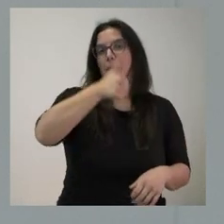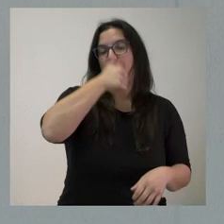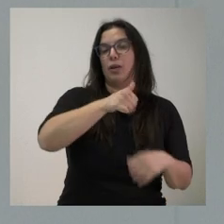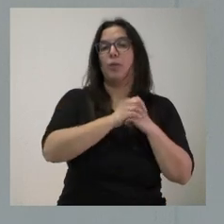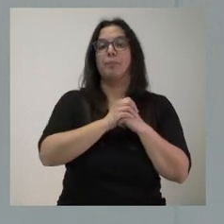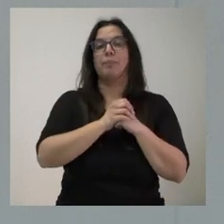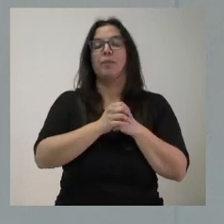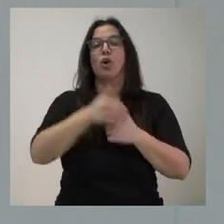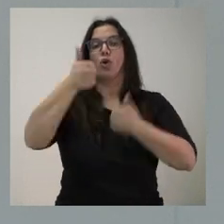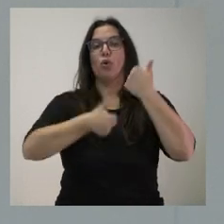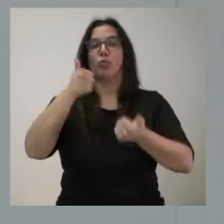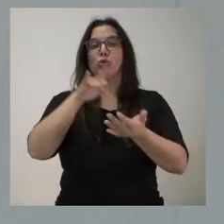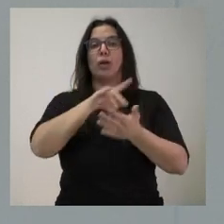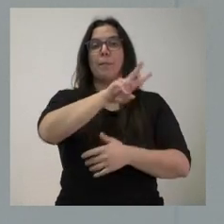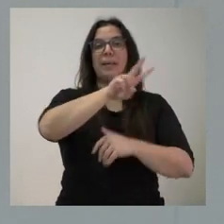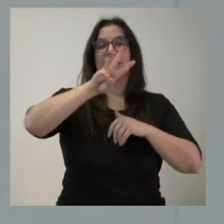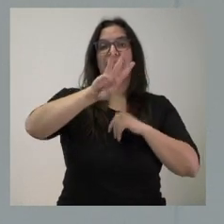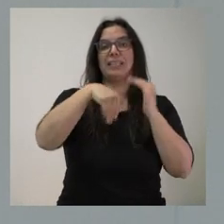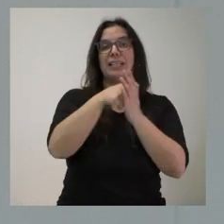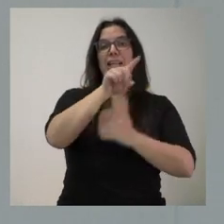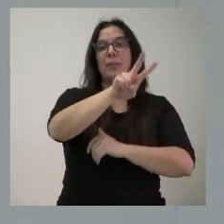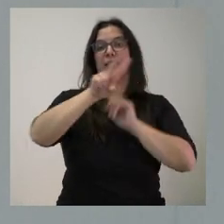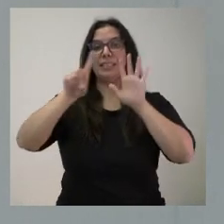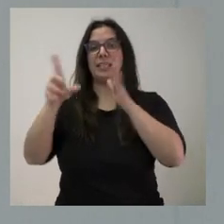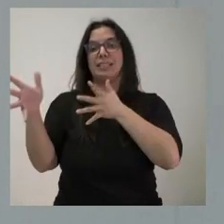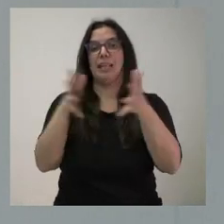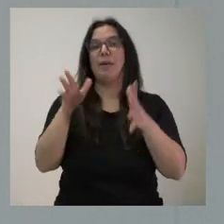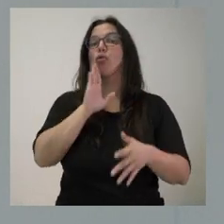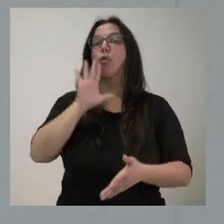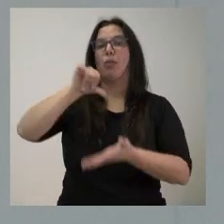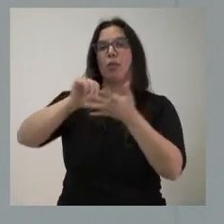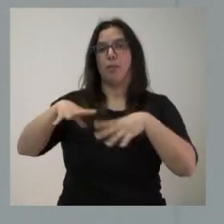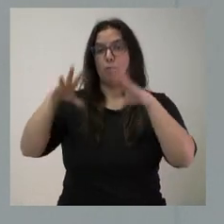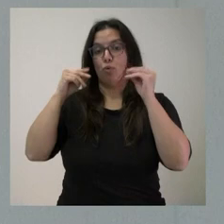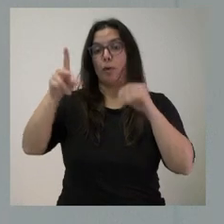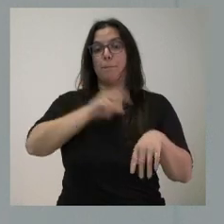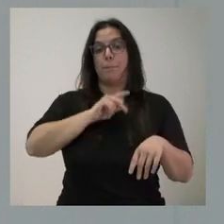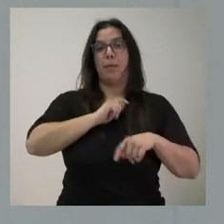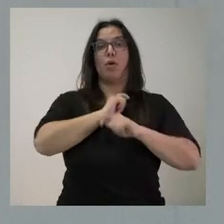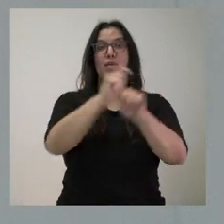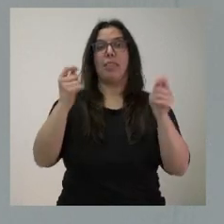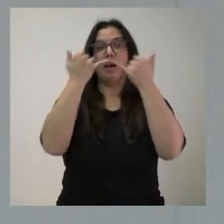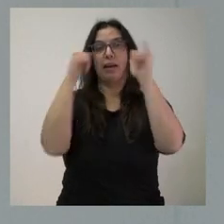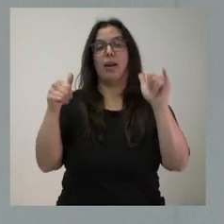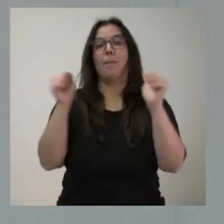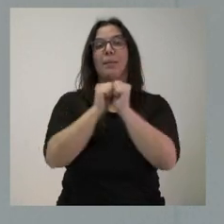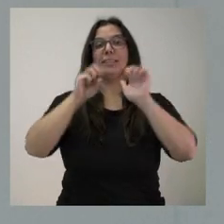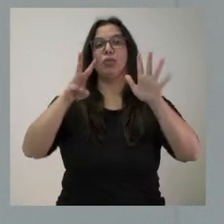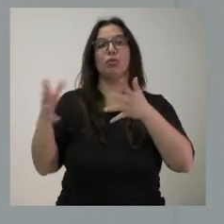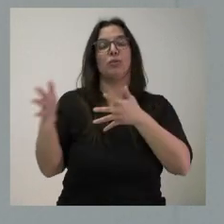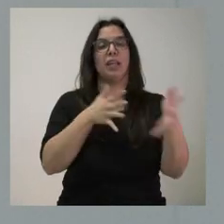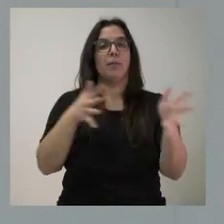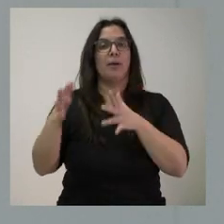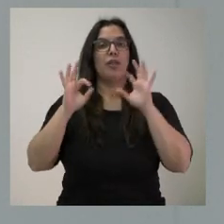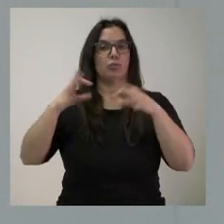entre el 23 y 26 de marzo en Burgos y la entrega de los galardones tendrá lugar el día 28 de marzo en la provincia